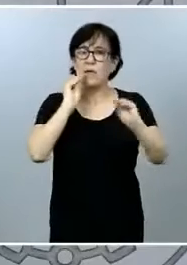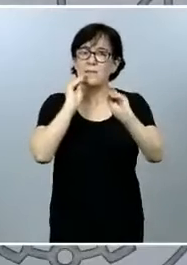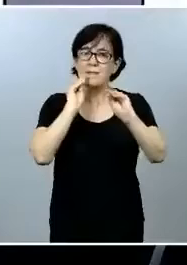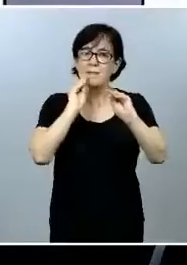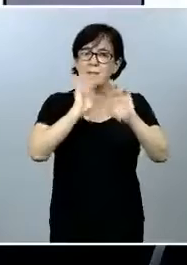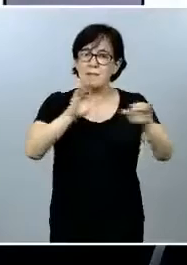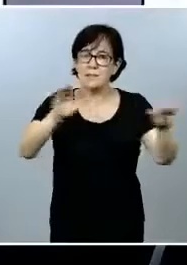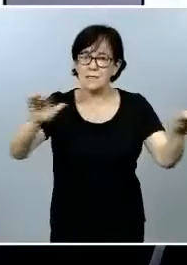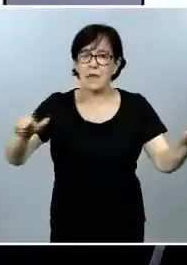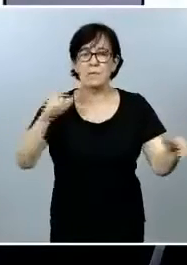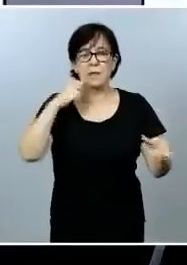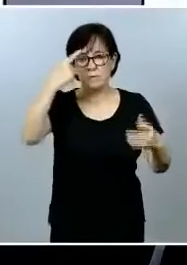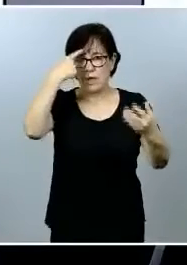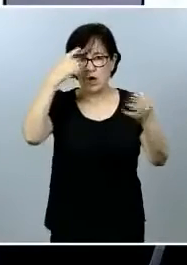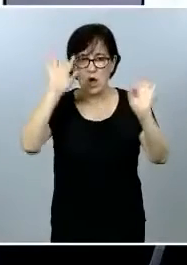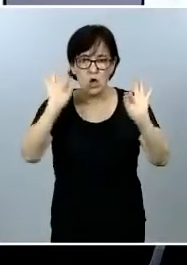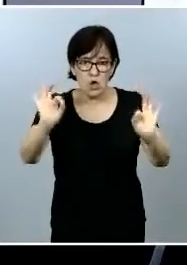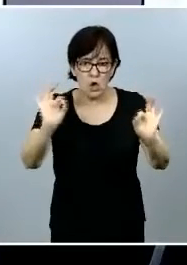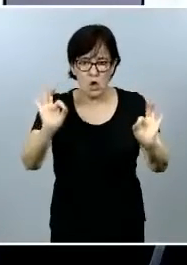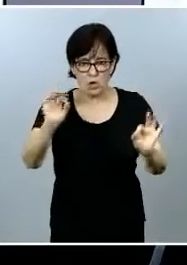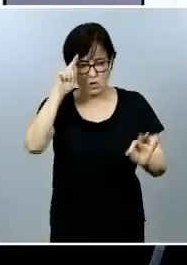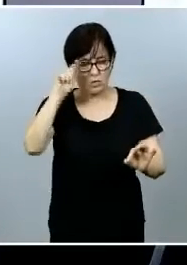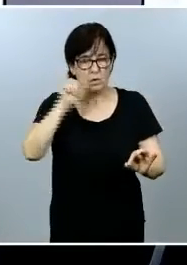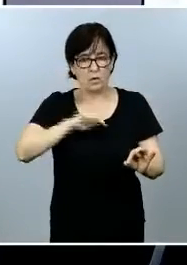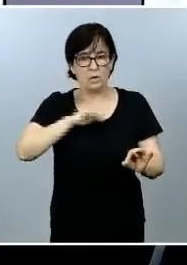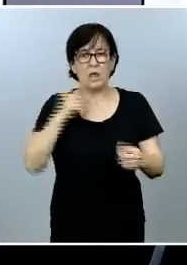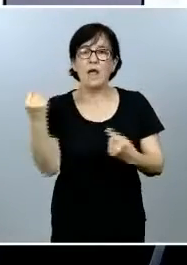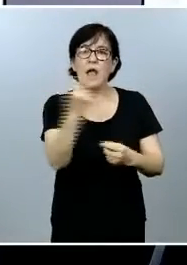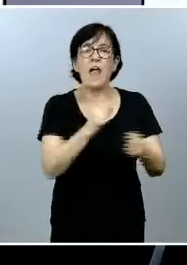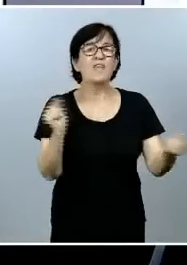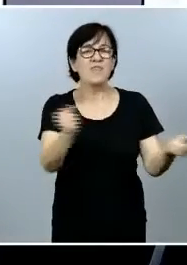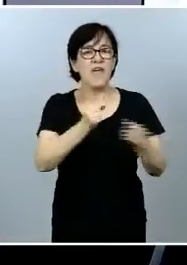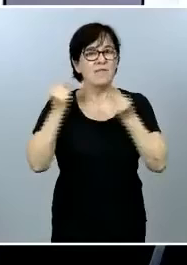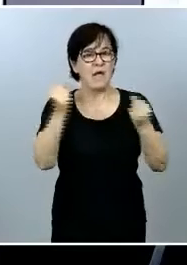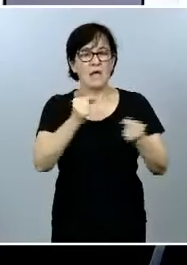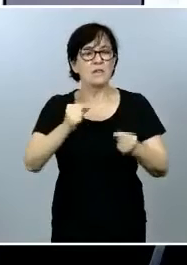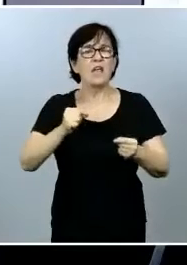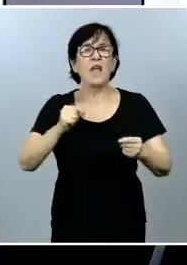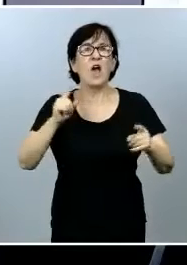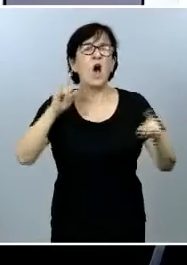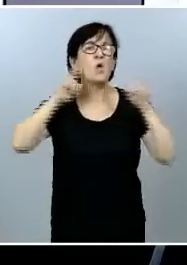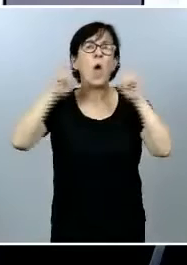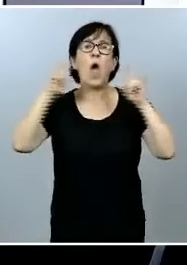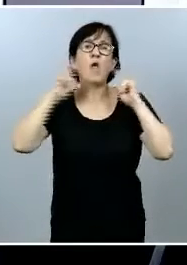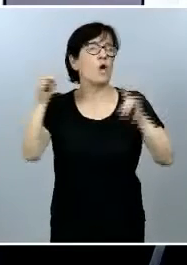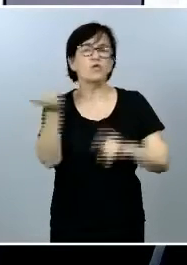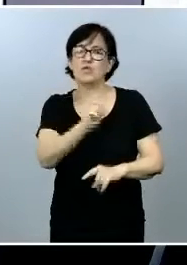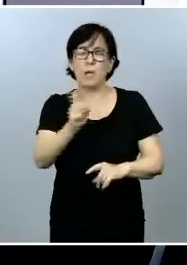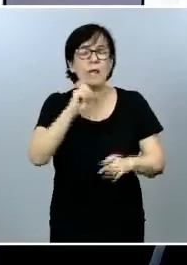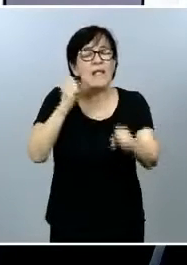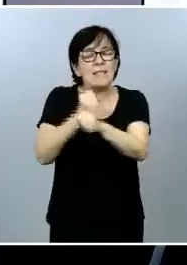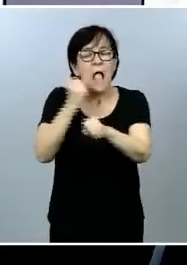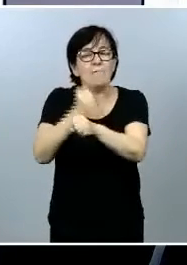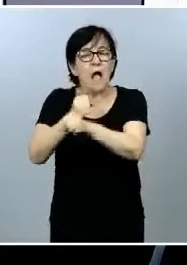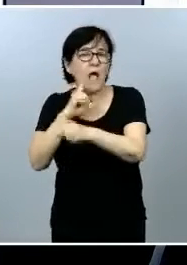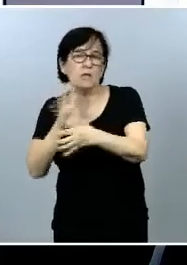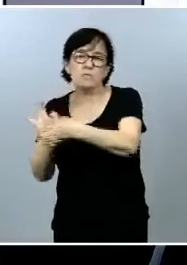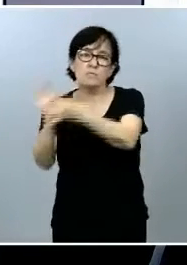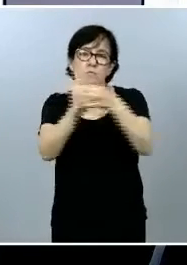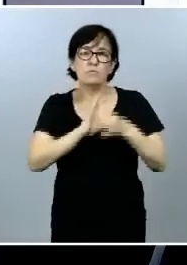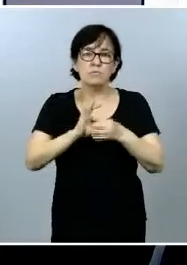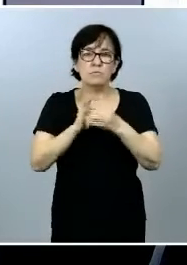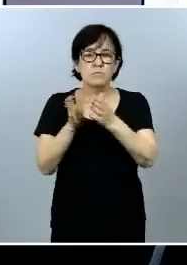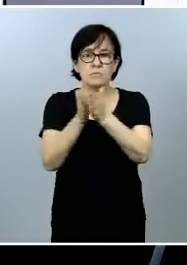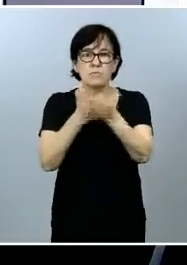sensatez y a la cordura, al debate por encima del ruido, a trabajar por el bienestar común, por tanto, por el